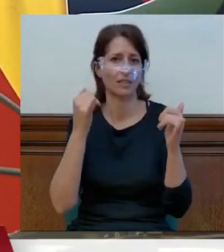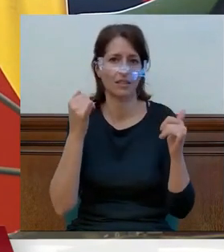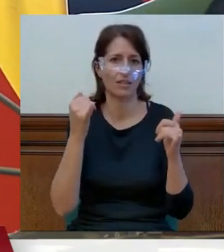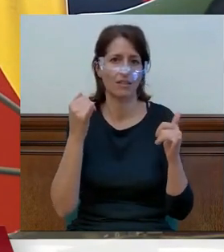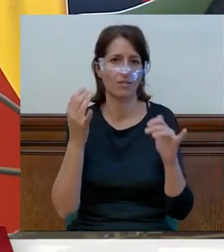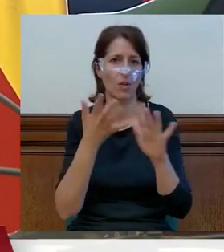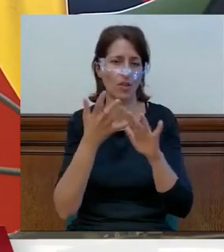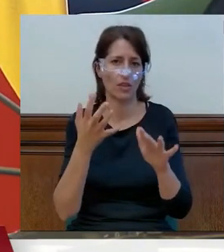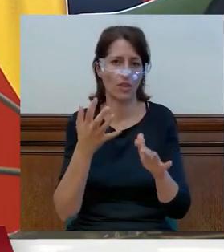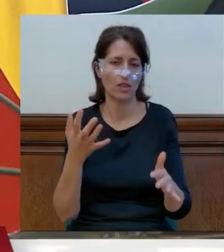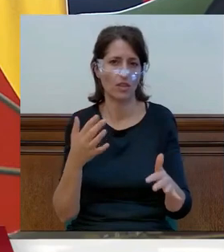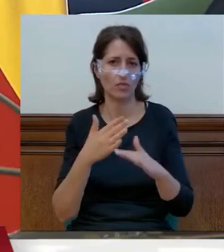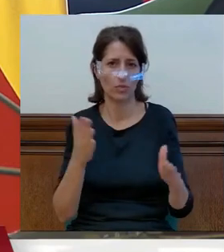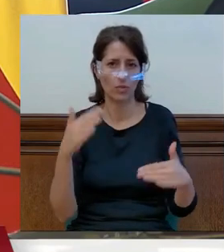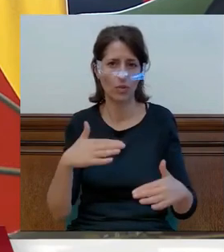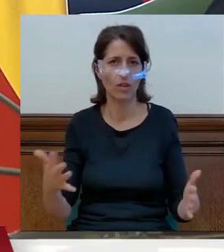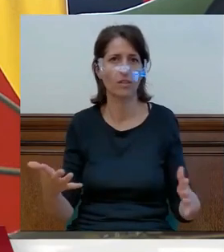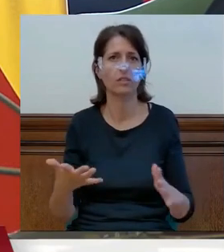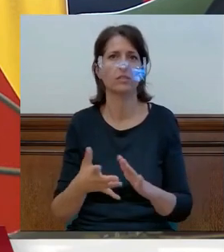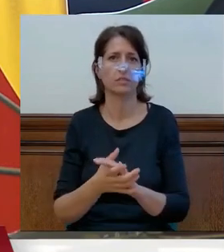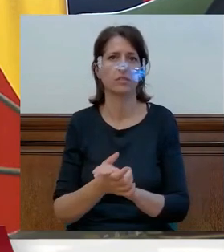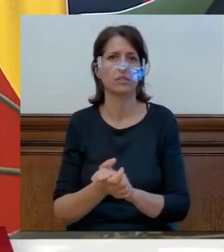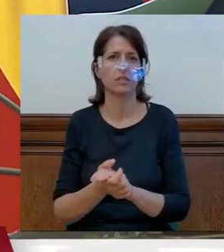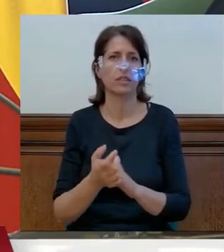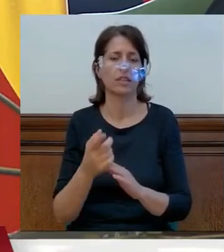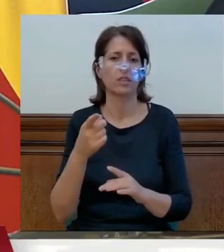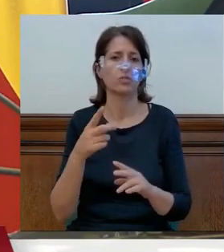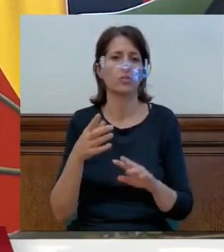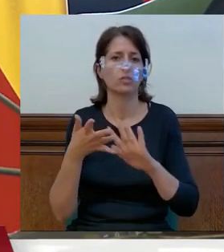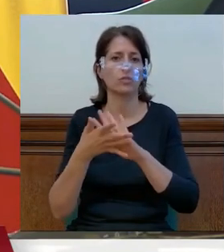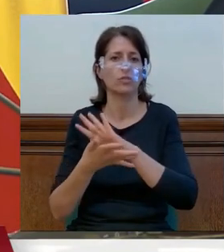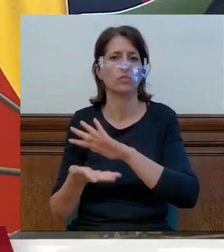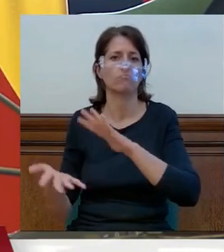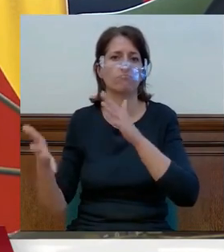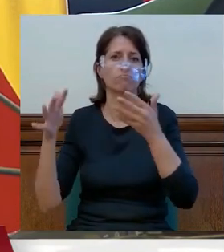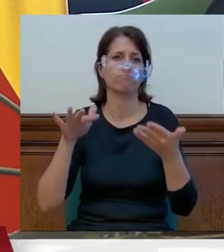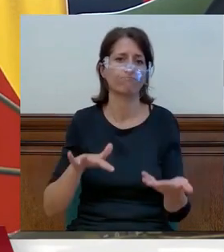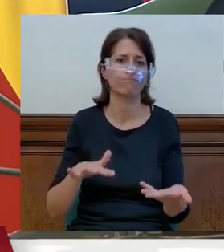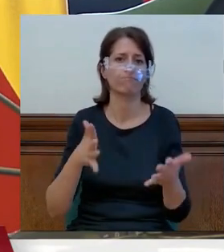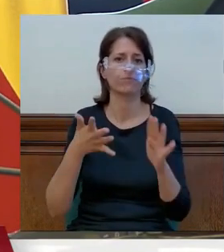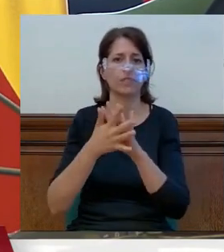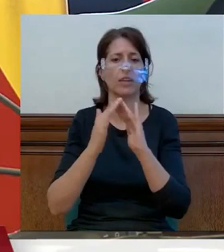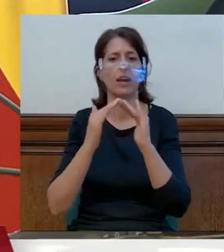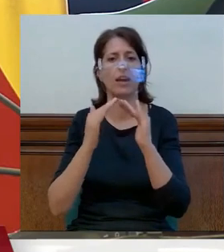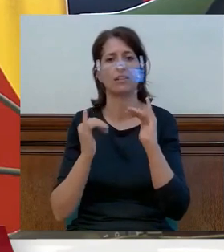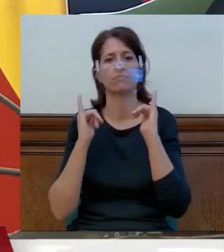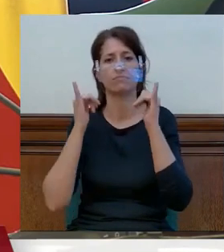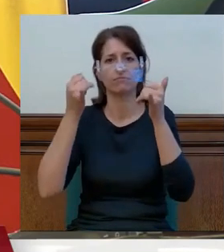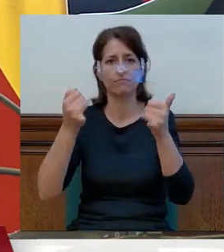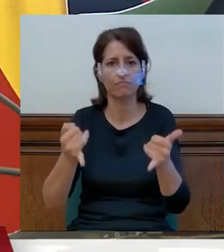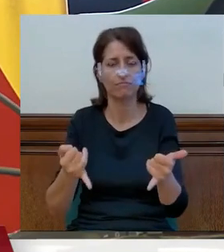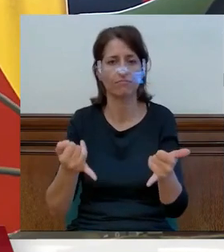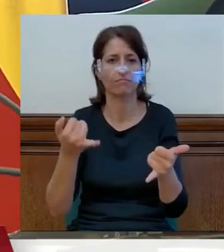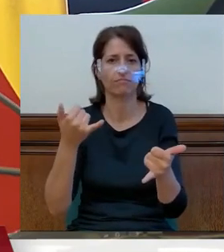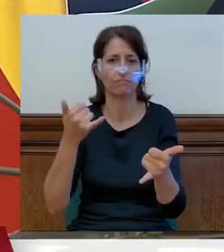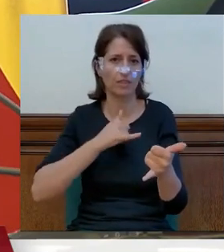llegar. Y eso se puede traducir en que cuando llegan a un domicilio, cuando les llaman de